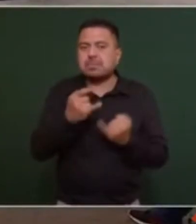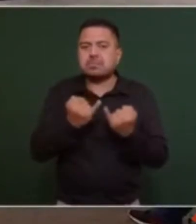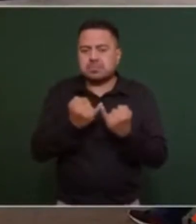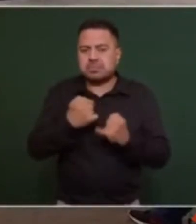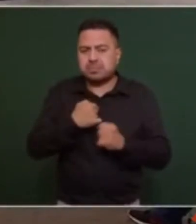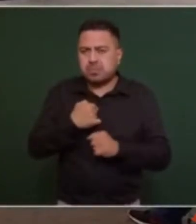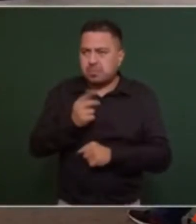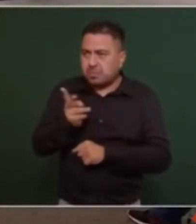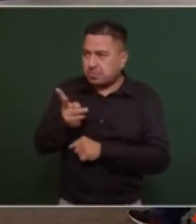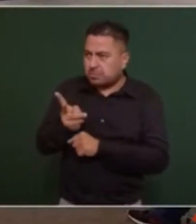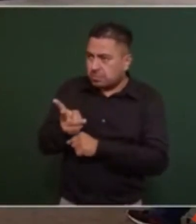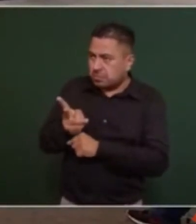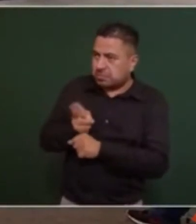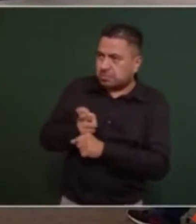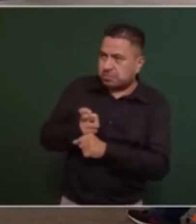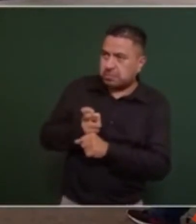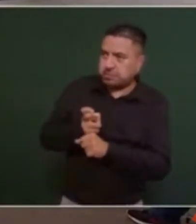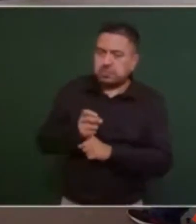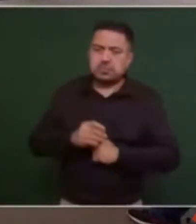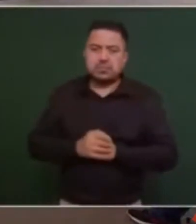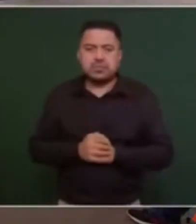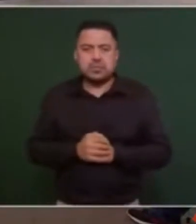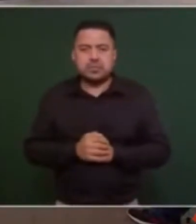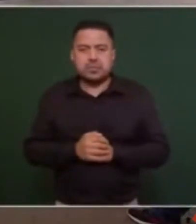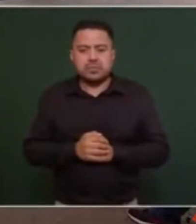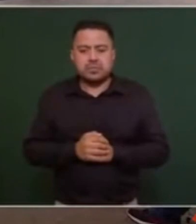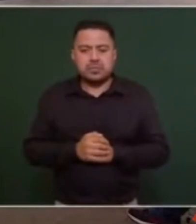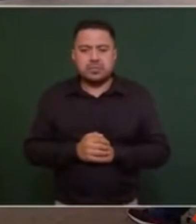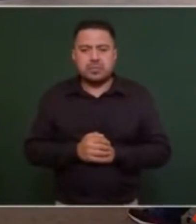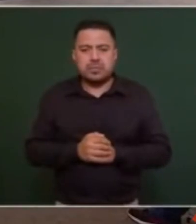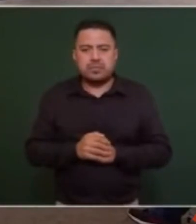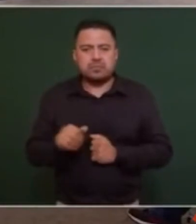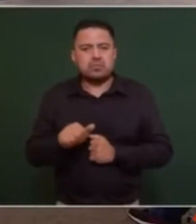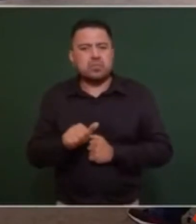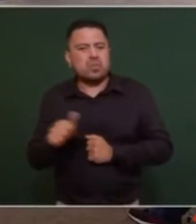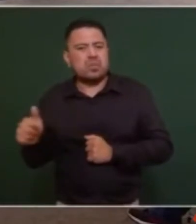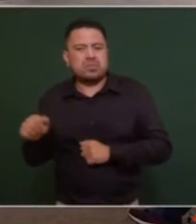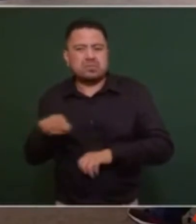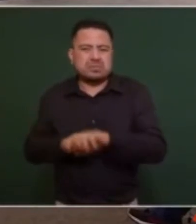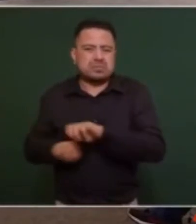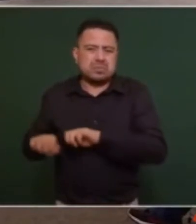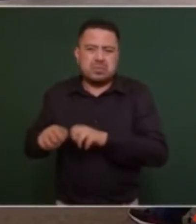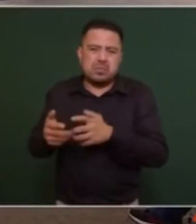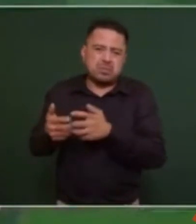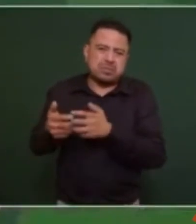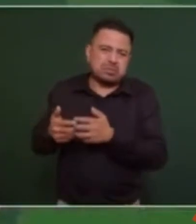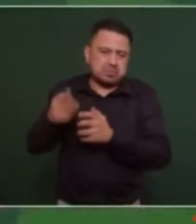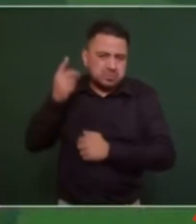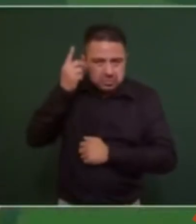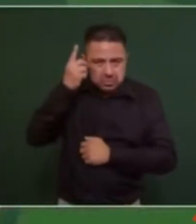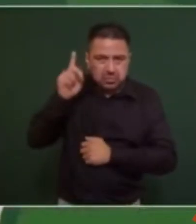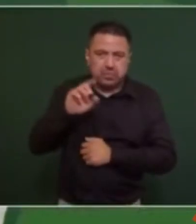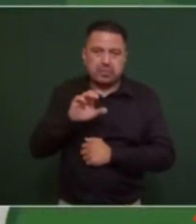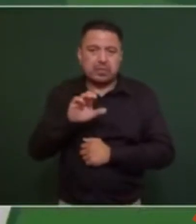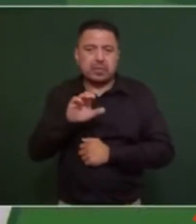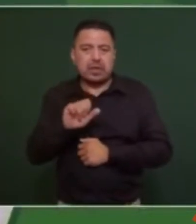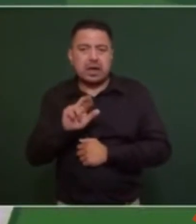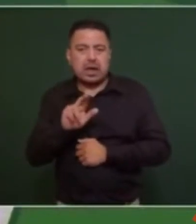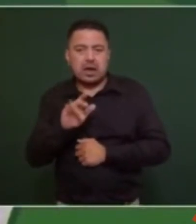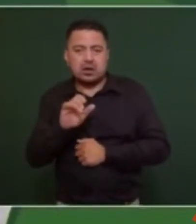a otros empresarios invité a Carlos Slim